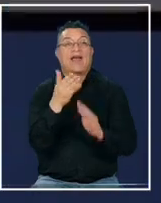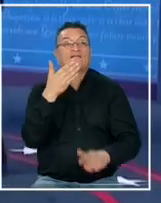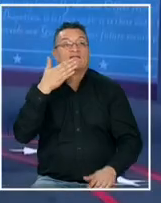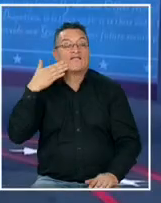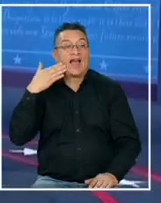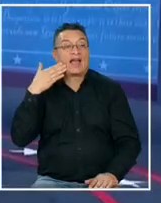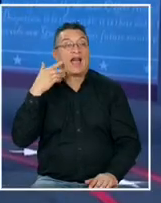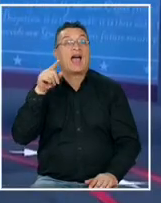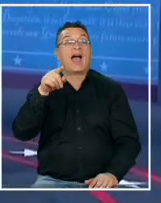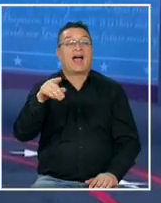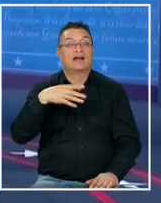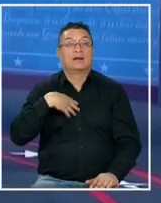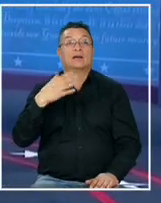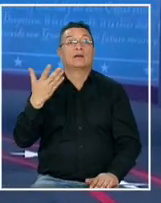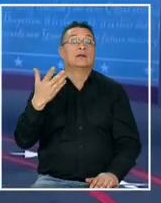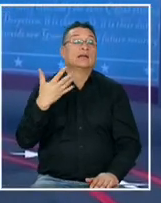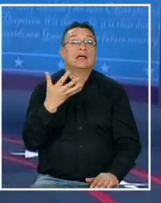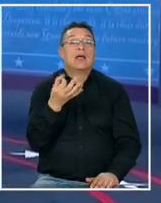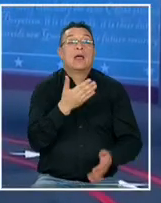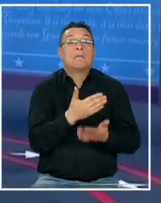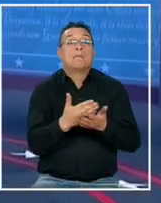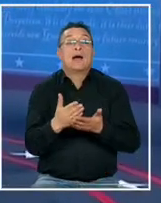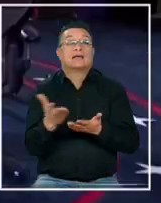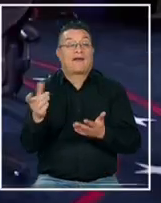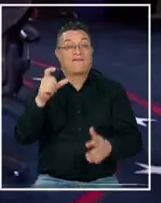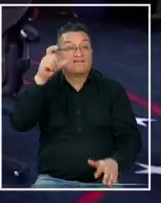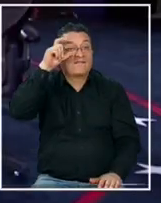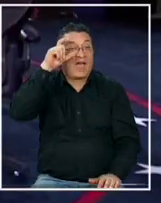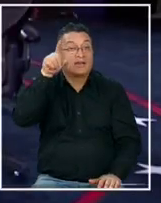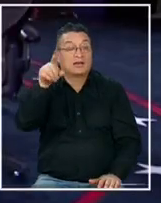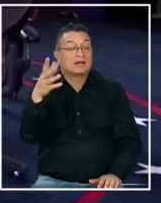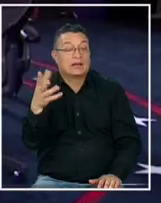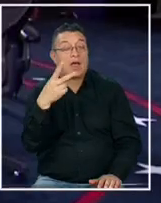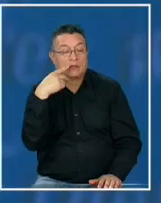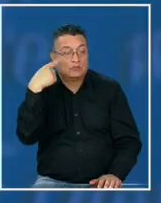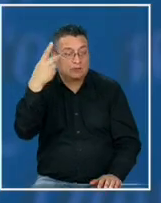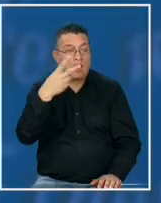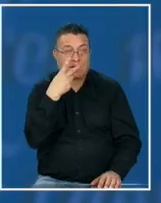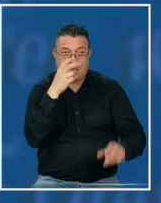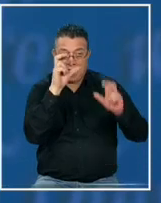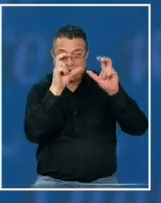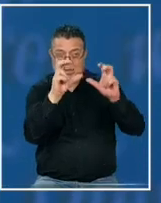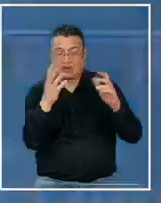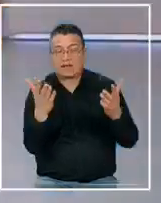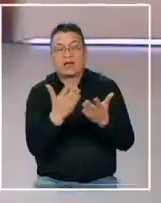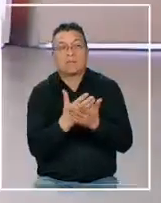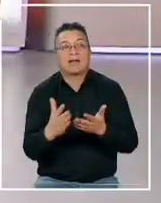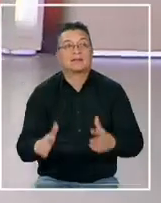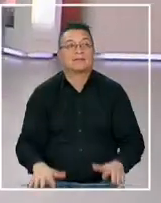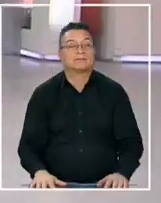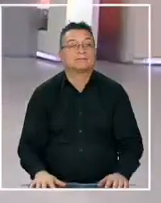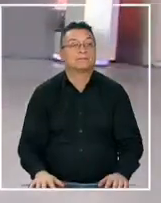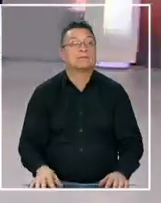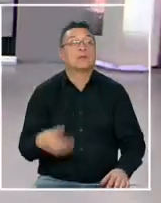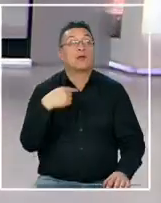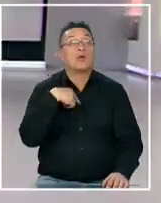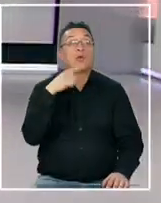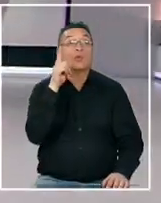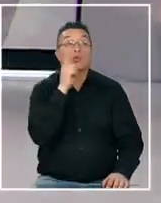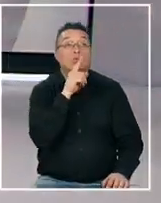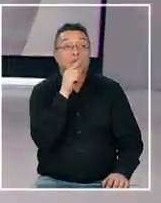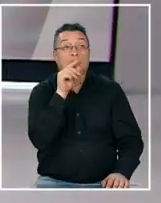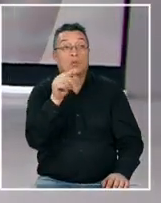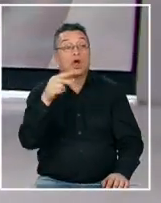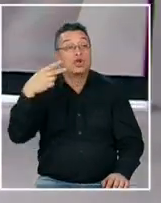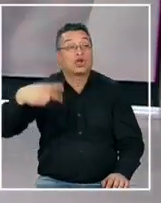también qué pasa ahí con Joe Biden y nuevamente el próximo año vamos a estar atentos a esas elecciones y vamos terminando Connie está revisando algunas